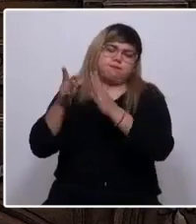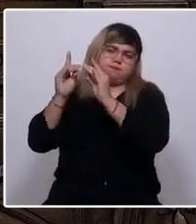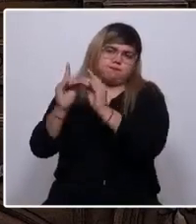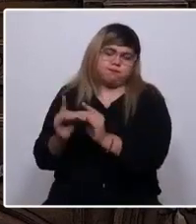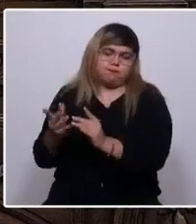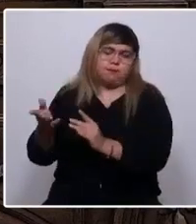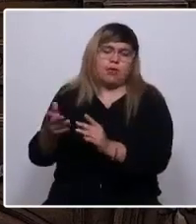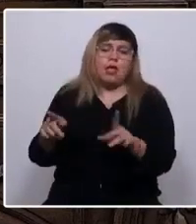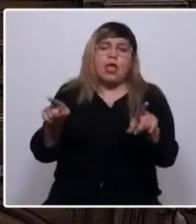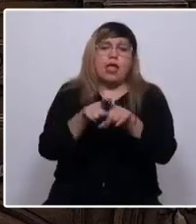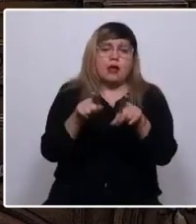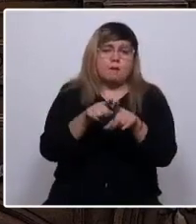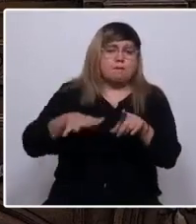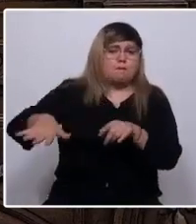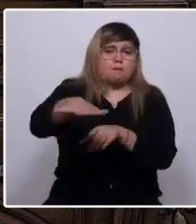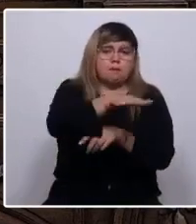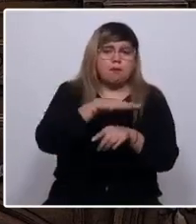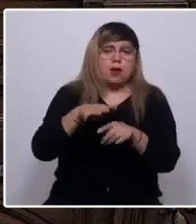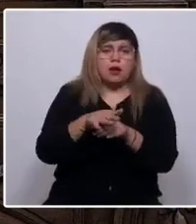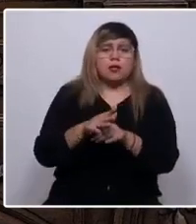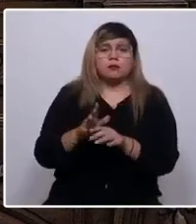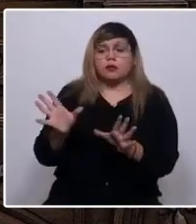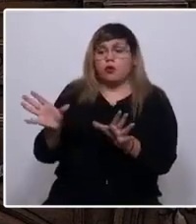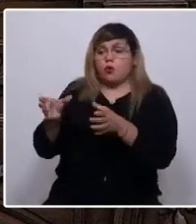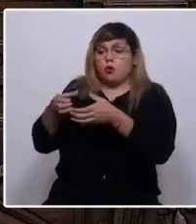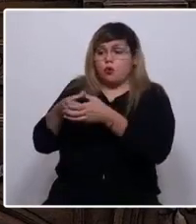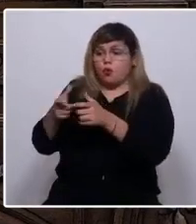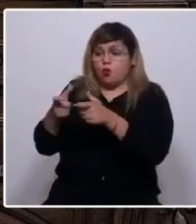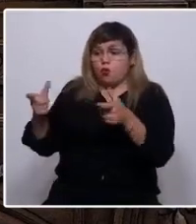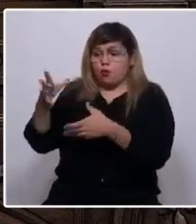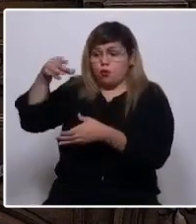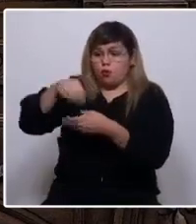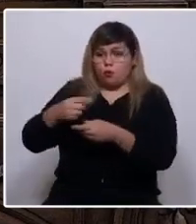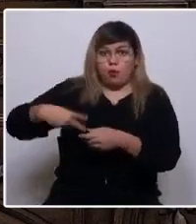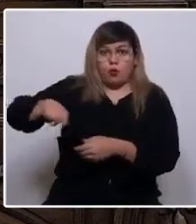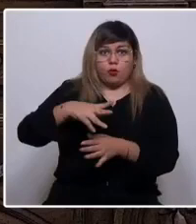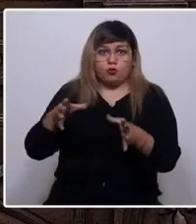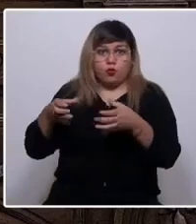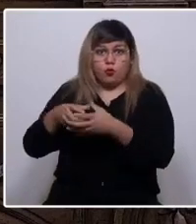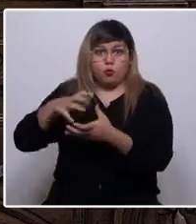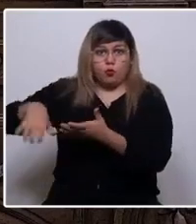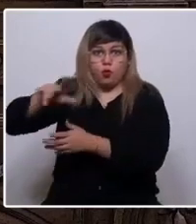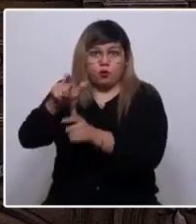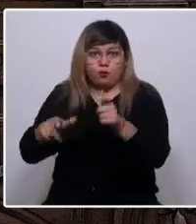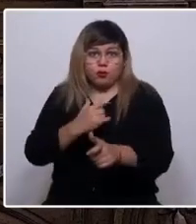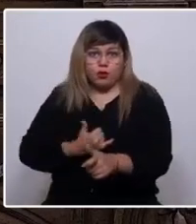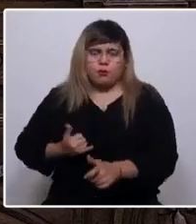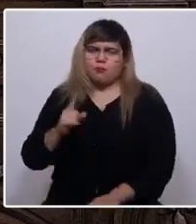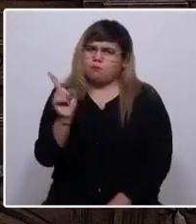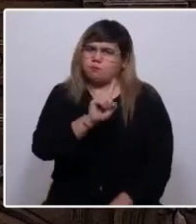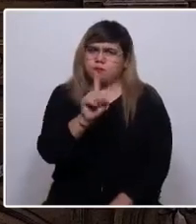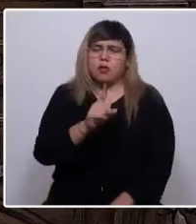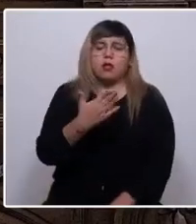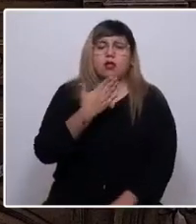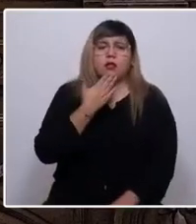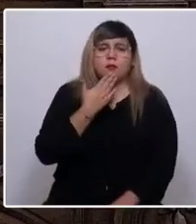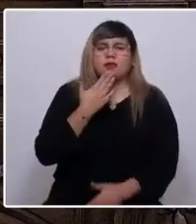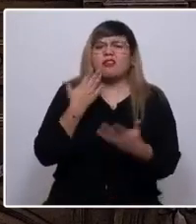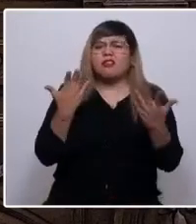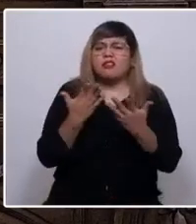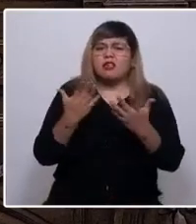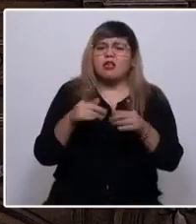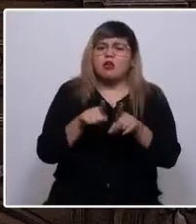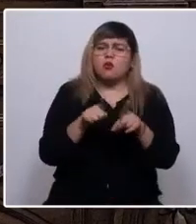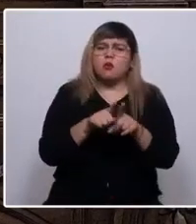Hermanos y hermanas, los escaños reservados no fue un regalo para nuestro pueblo. Muy por el contrario, es más bien un acto de